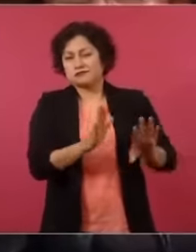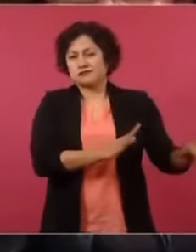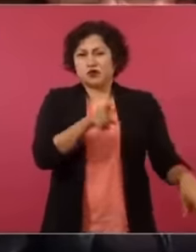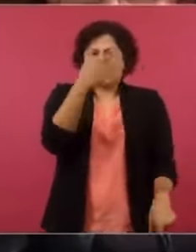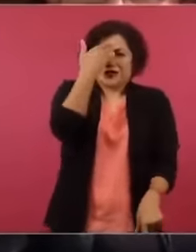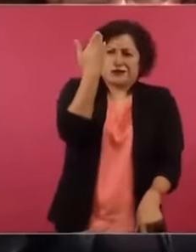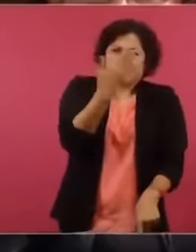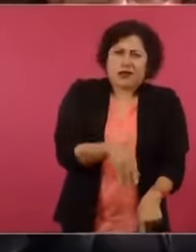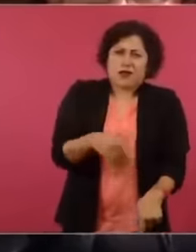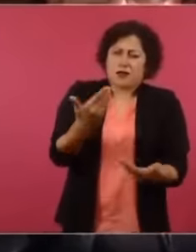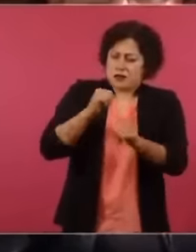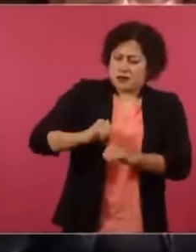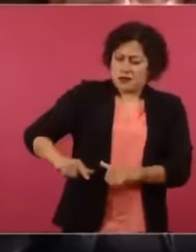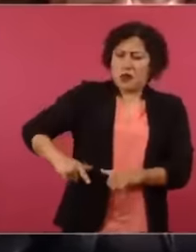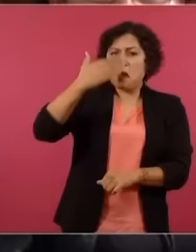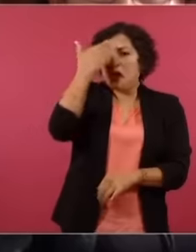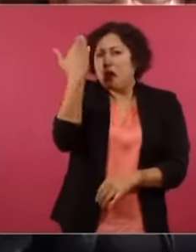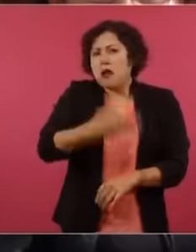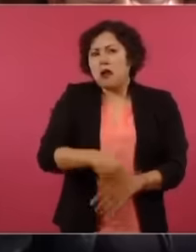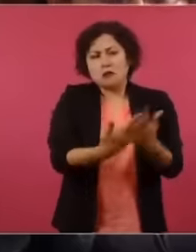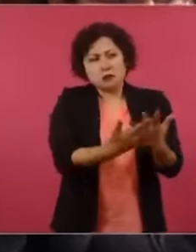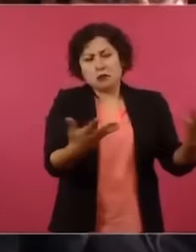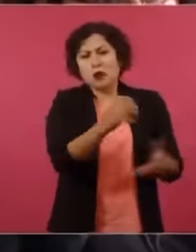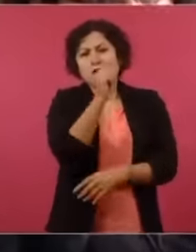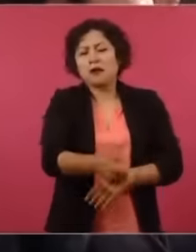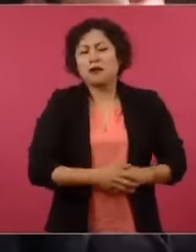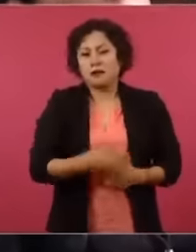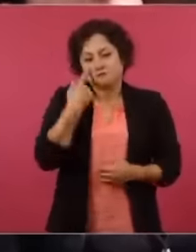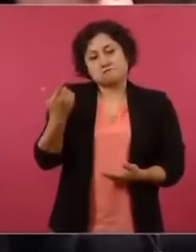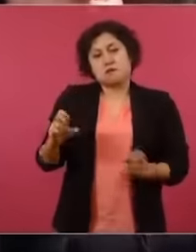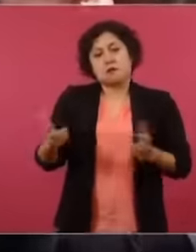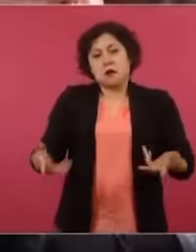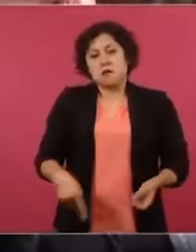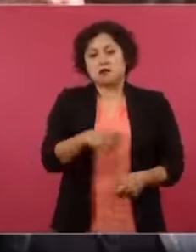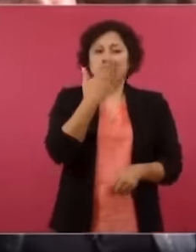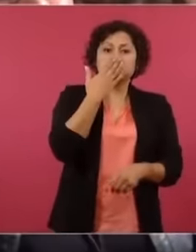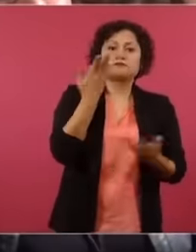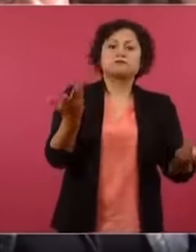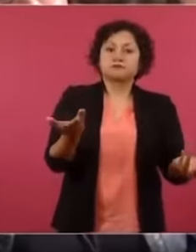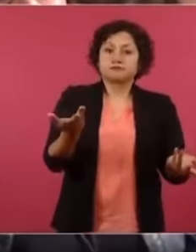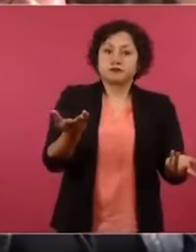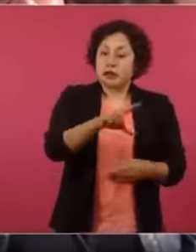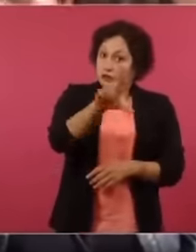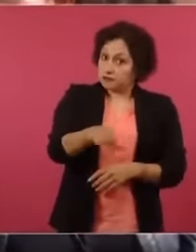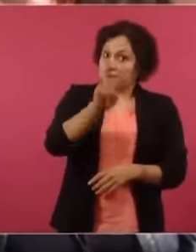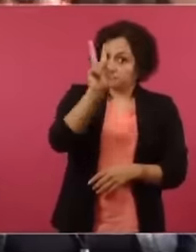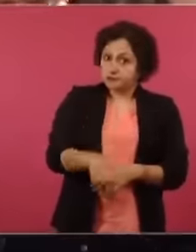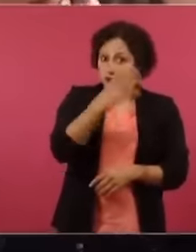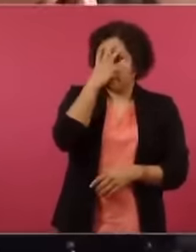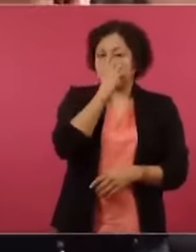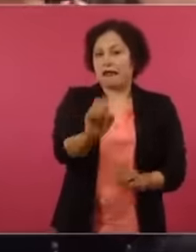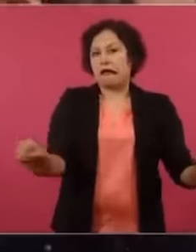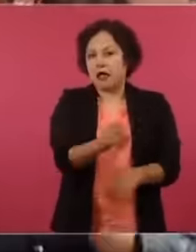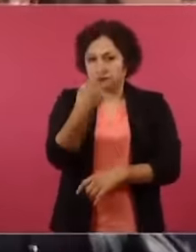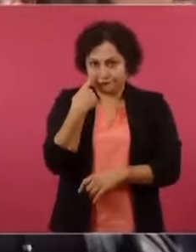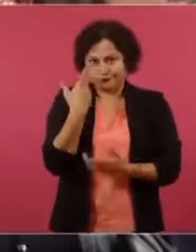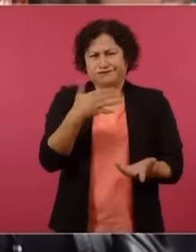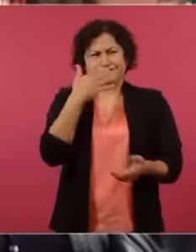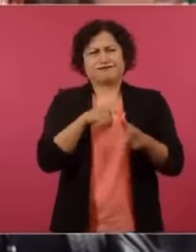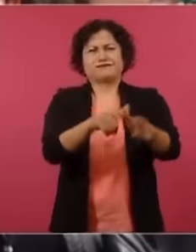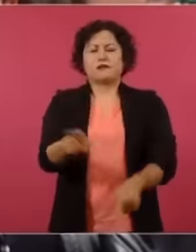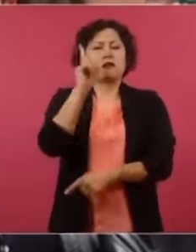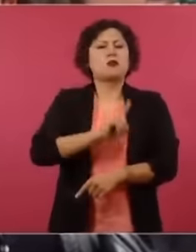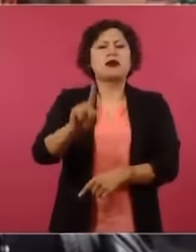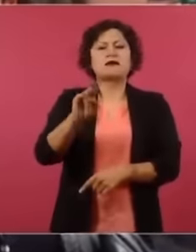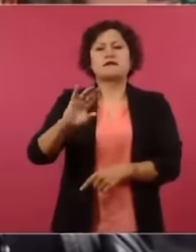La autoridad sabe. El gobierno lo sabe. No hace nada. Mire Chiapas, mire Sonora. Y luego tienen el descaro. Fíjense cómo se acaba la impunidad. Tienen el descaro esta muchacha, Alice